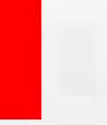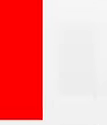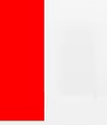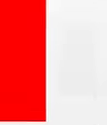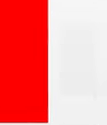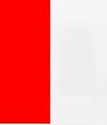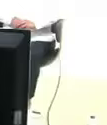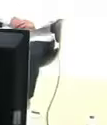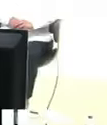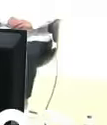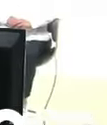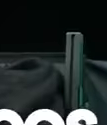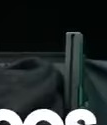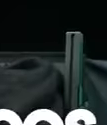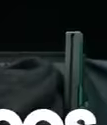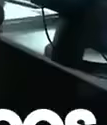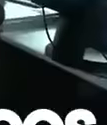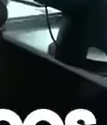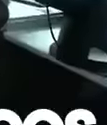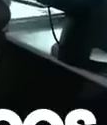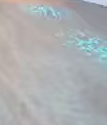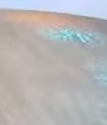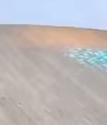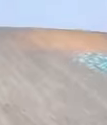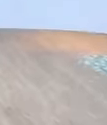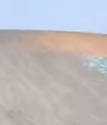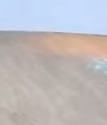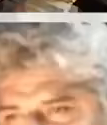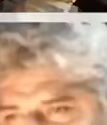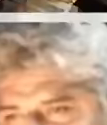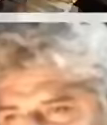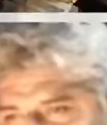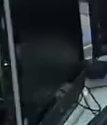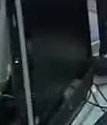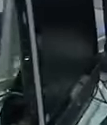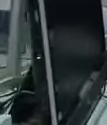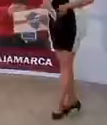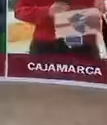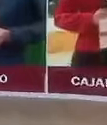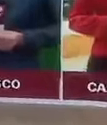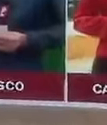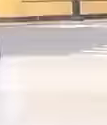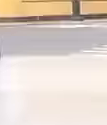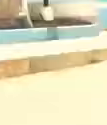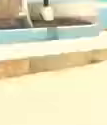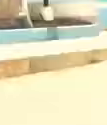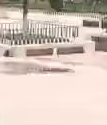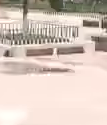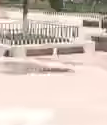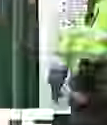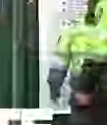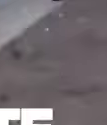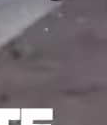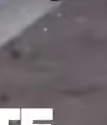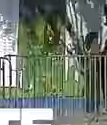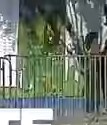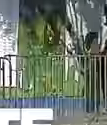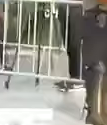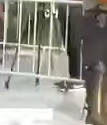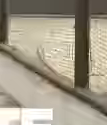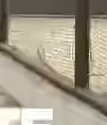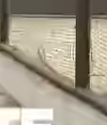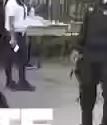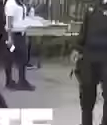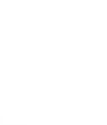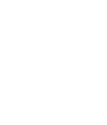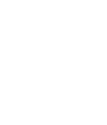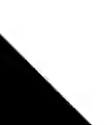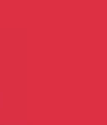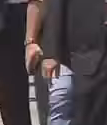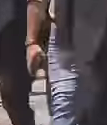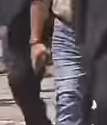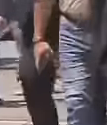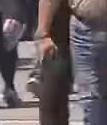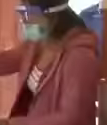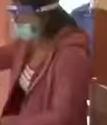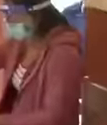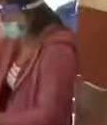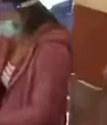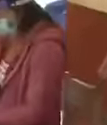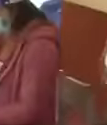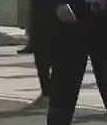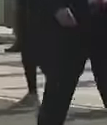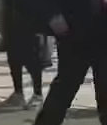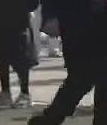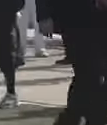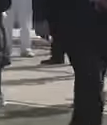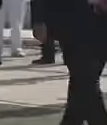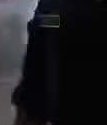once de abril. Nuestros equipos técnicos y periodísticos, también desplegados regionalmente, dieron testimonio del acto electoral